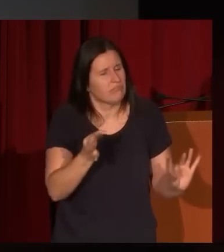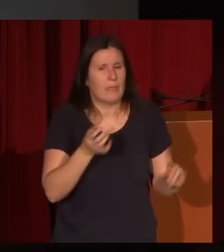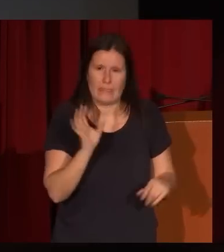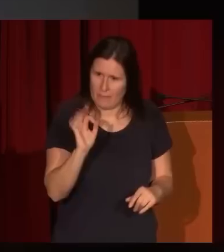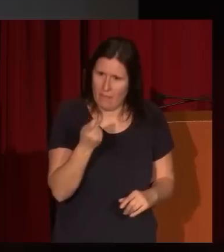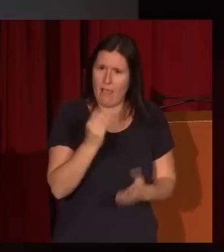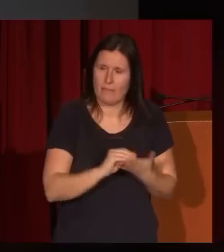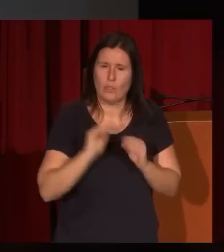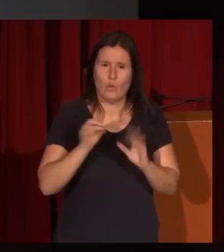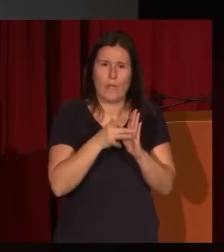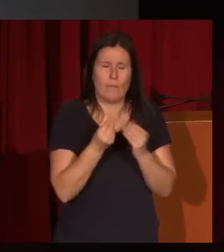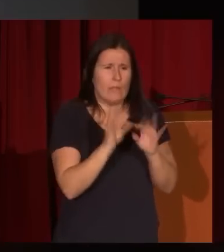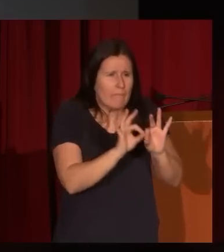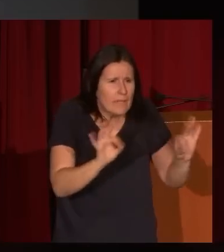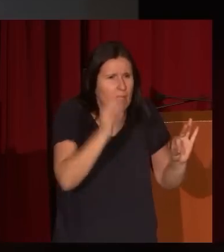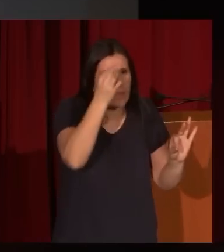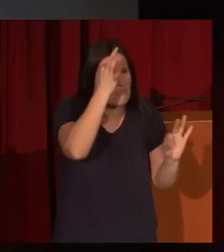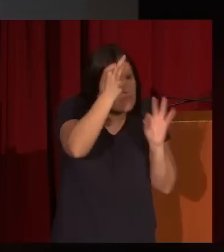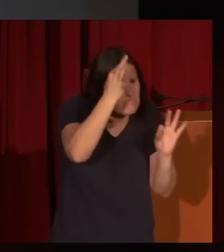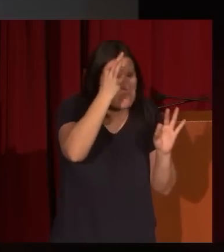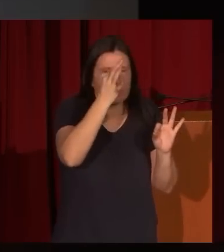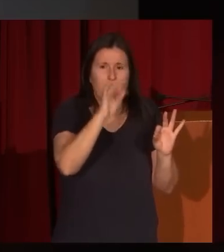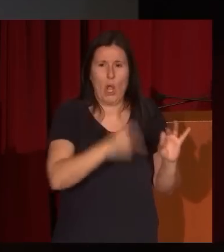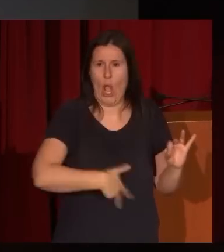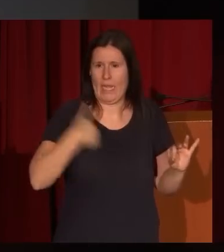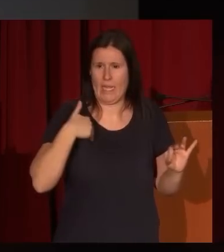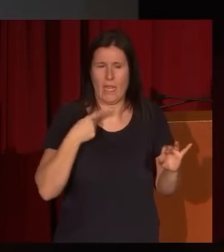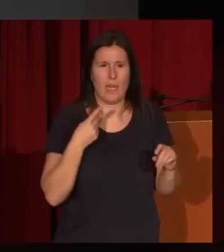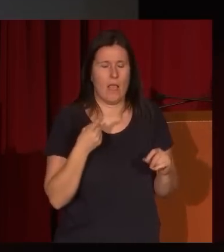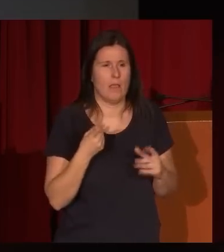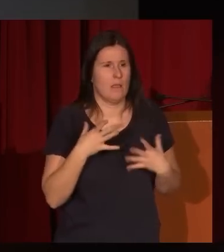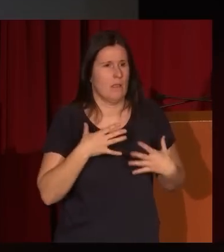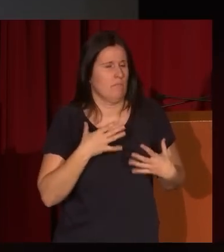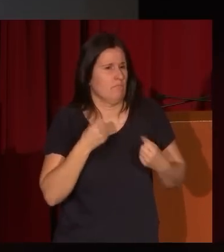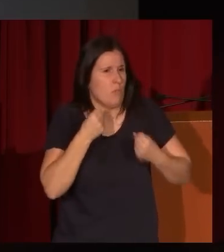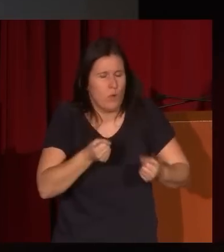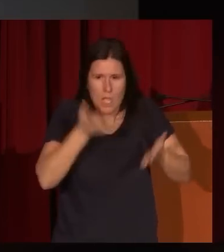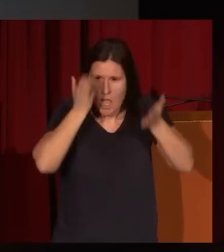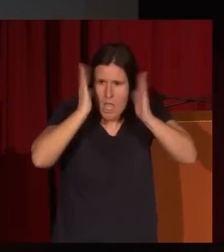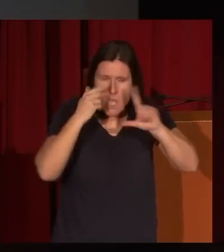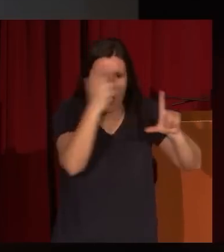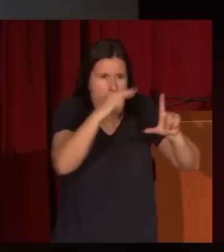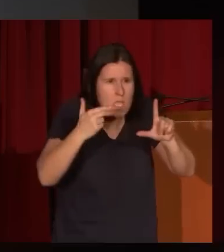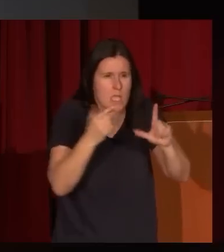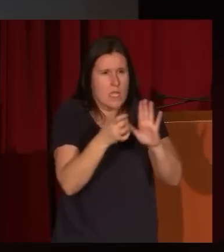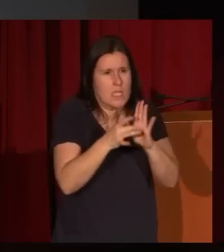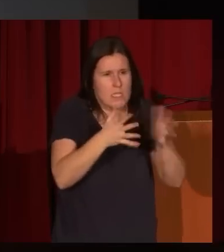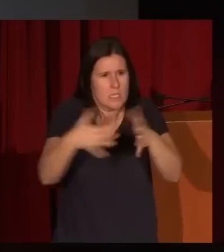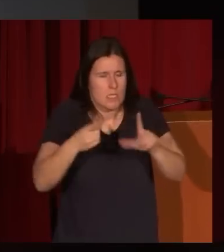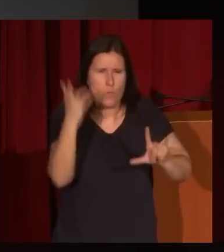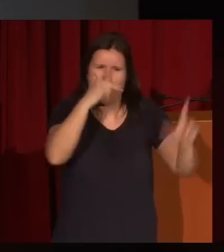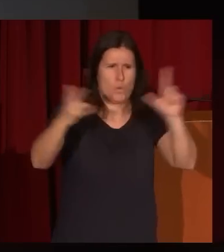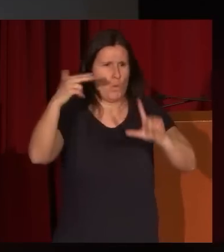refinada, muy ajustada. Pero generalmente la brutal fogosidad de su técnica es inconfundible a menos que sea